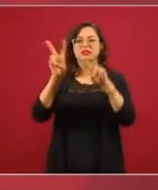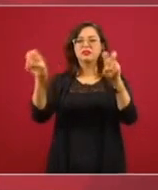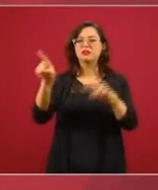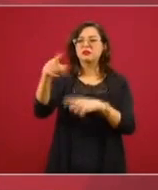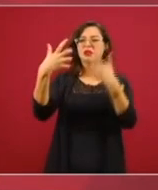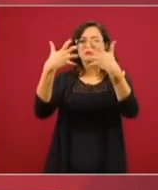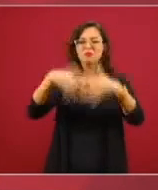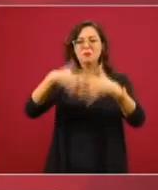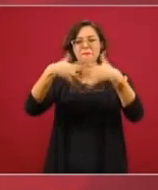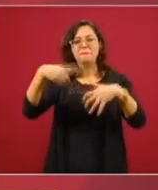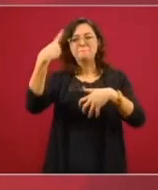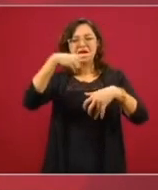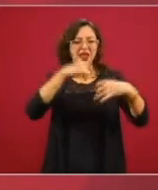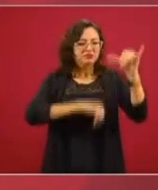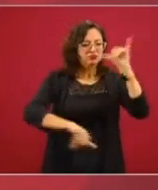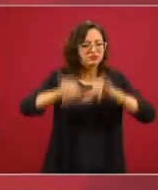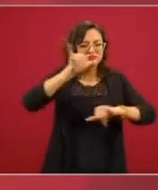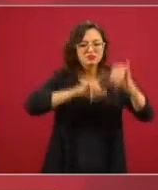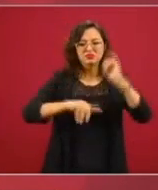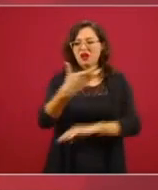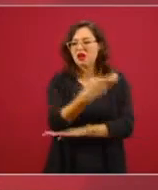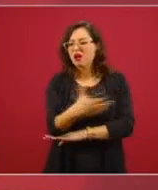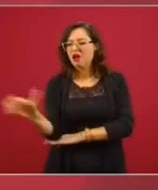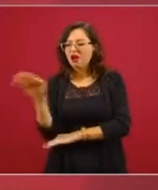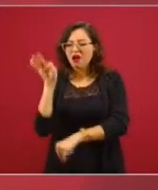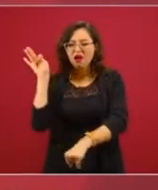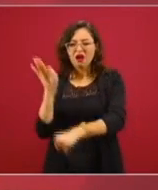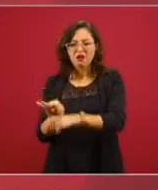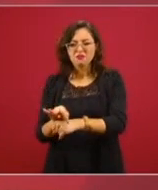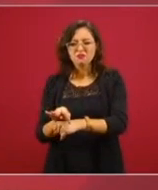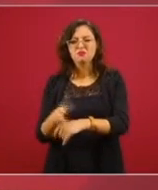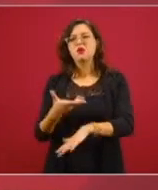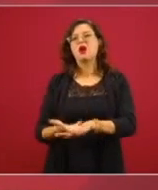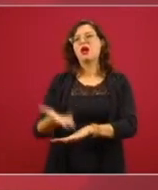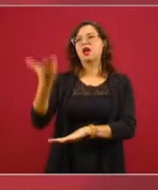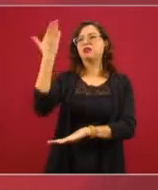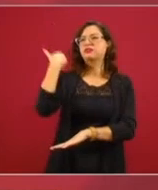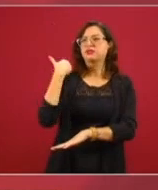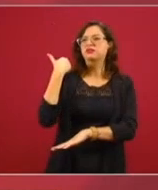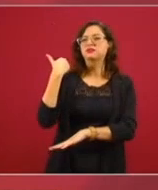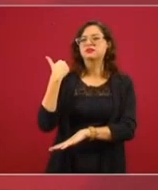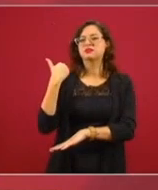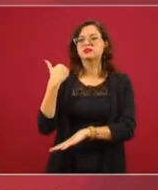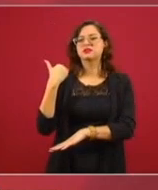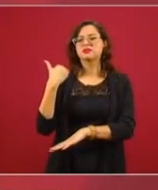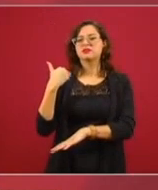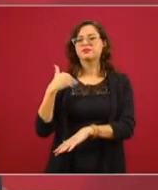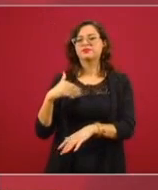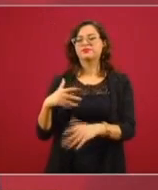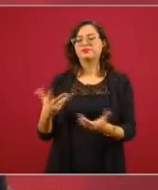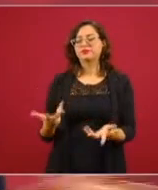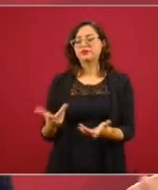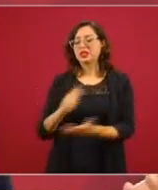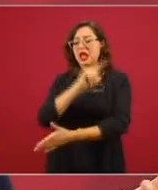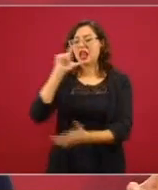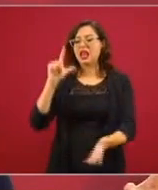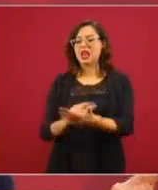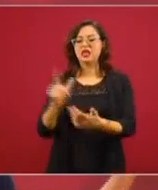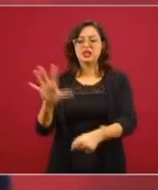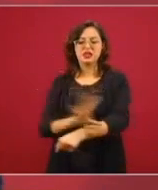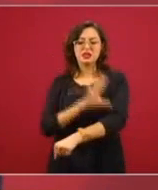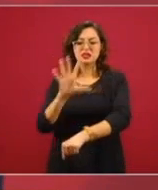compró durante las negociaciones de la llamada Reforma Energética,